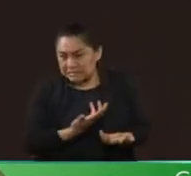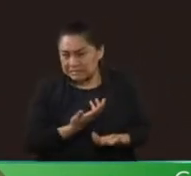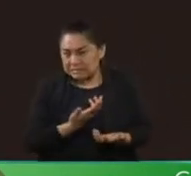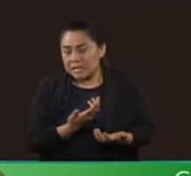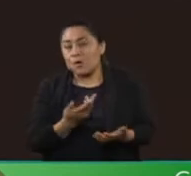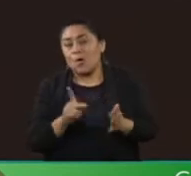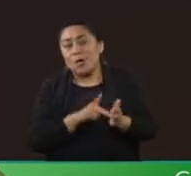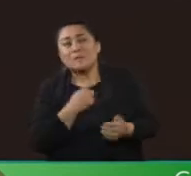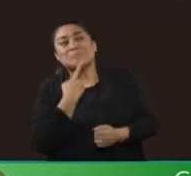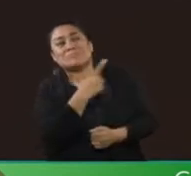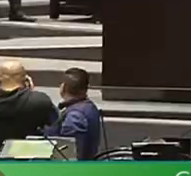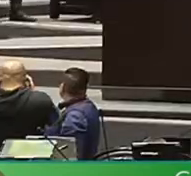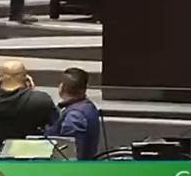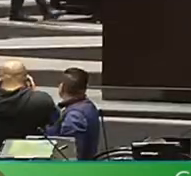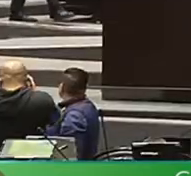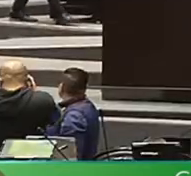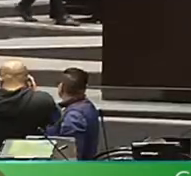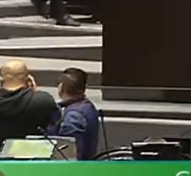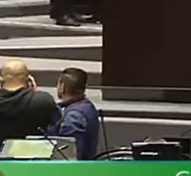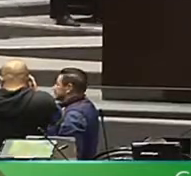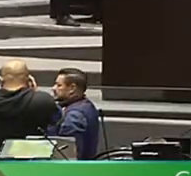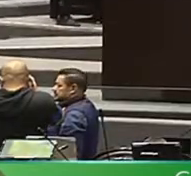controvertir reformas constitucionales.